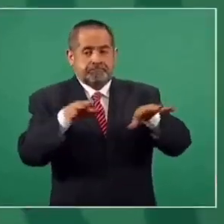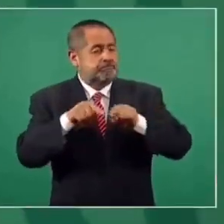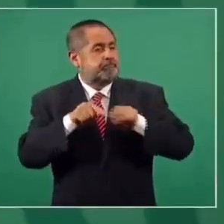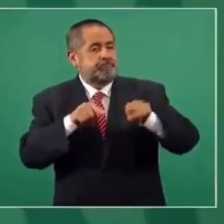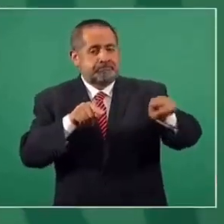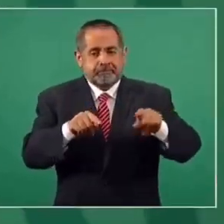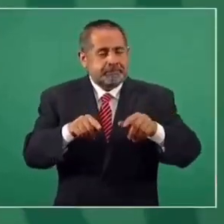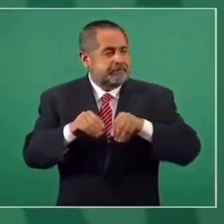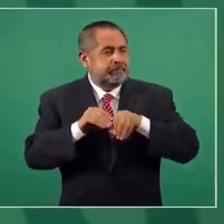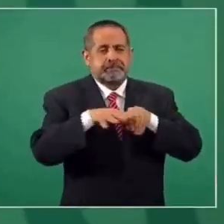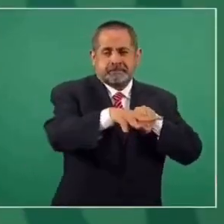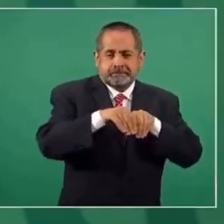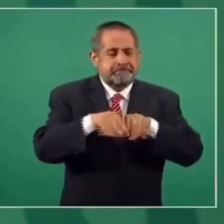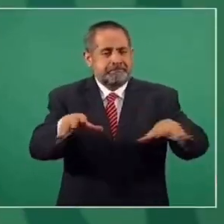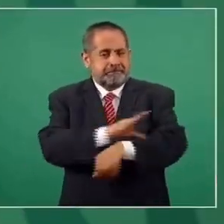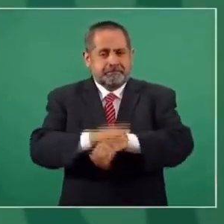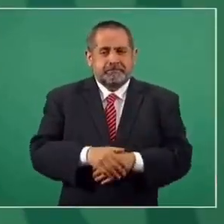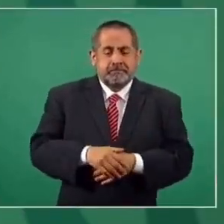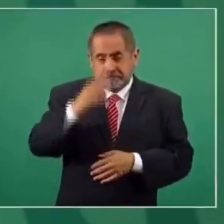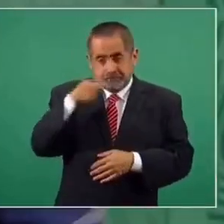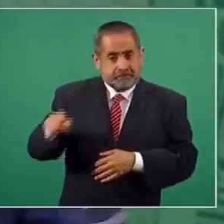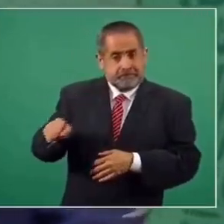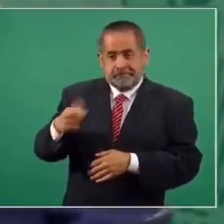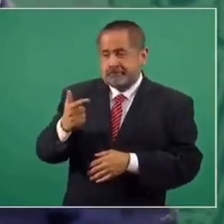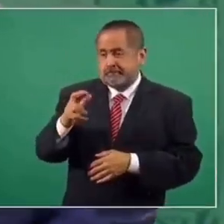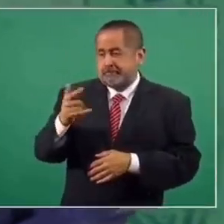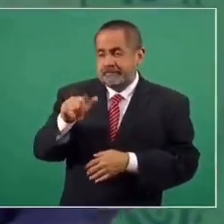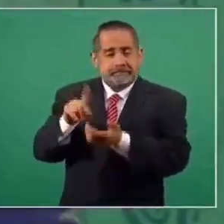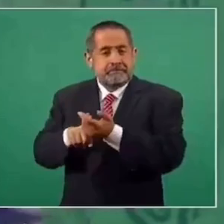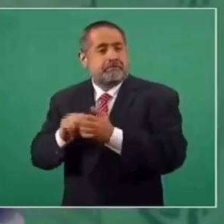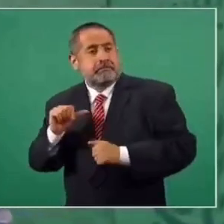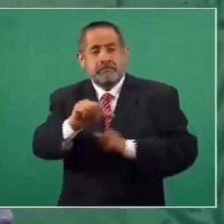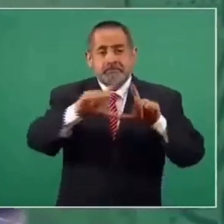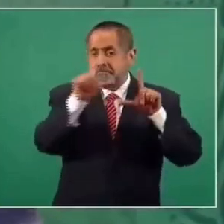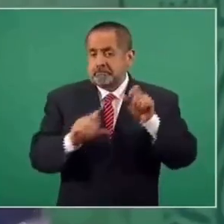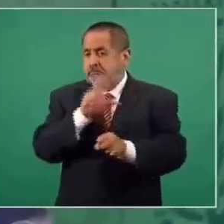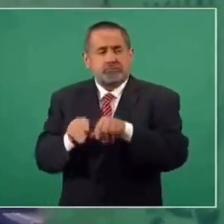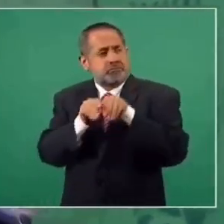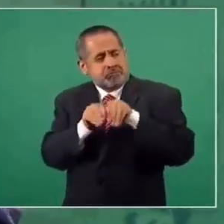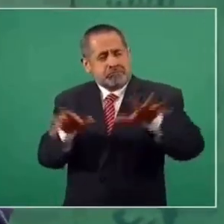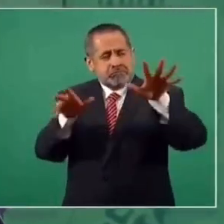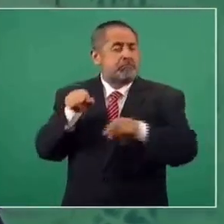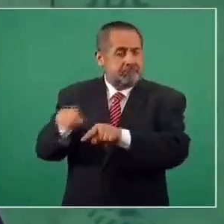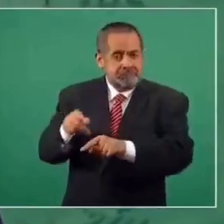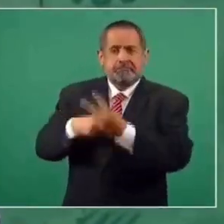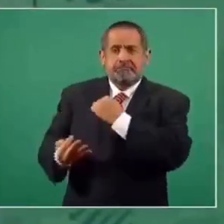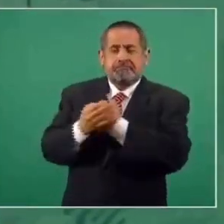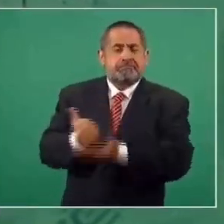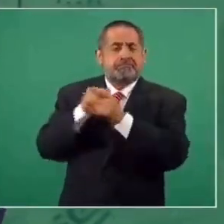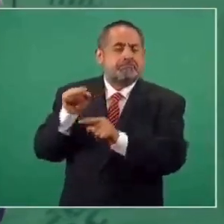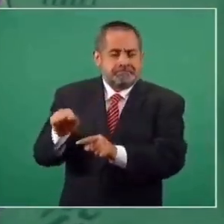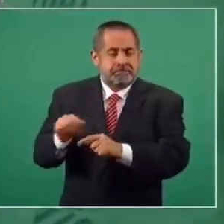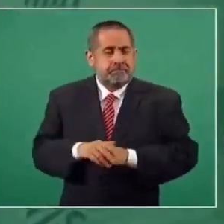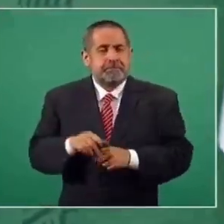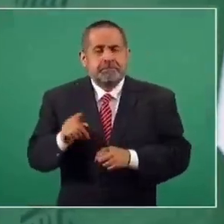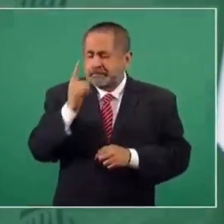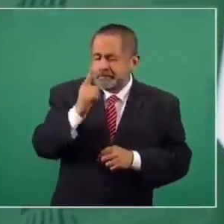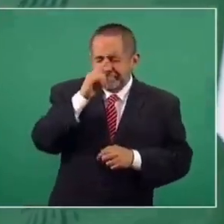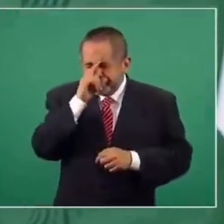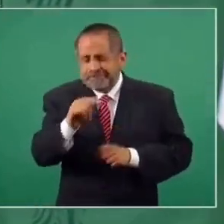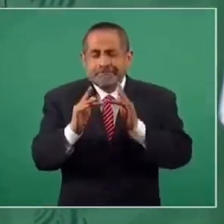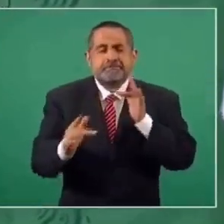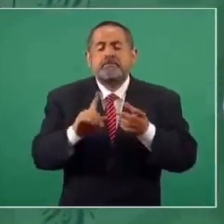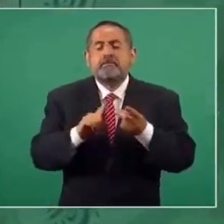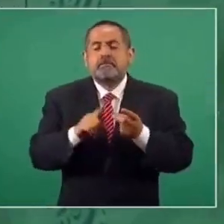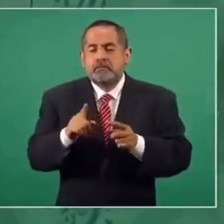Porque lo que suben las hidroeléctricas del Grijalva llega a todo el país. Solo no tenemos una comunicación o no hay